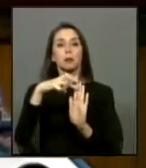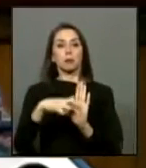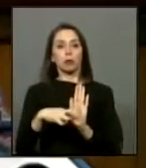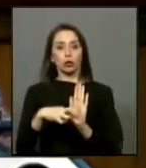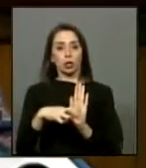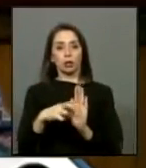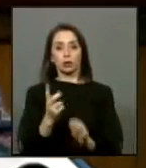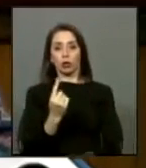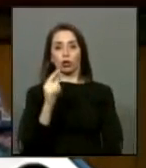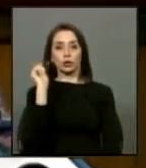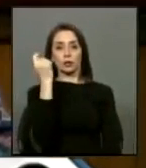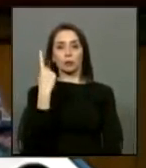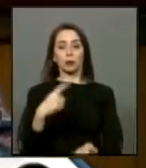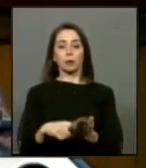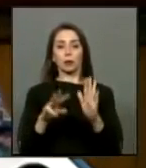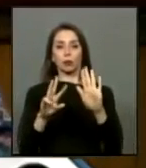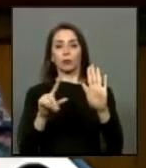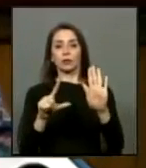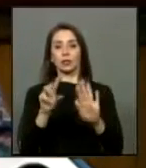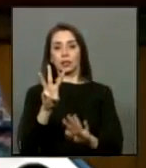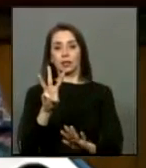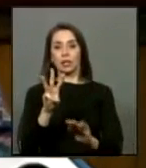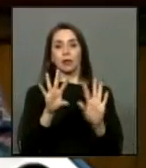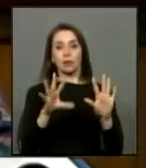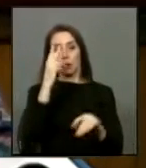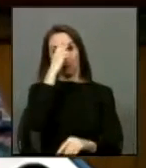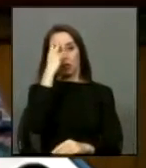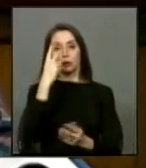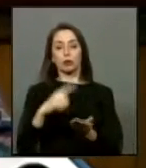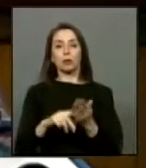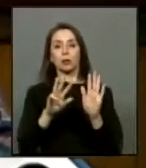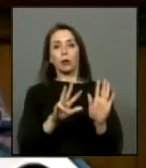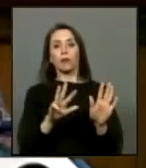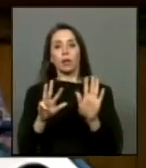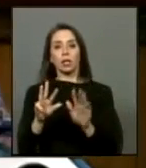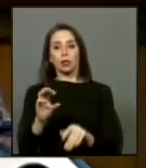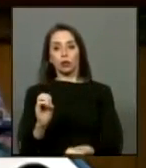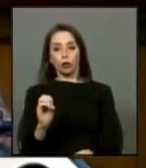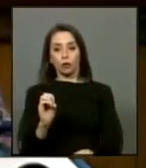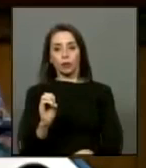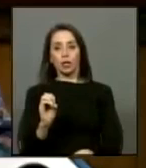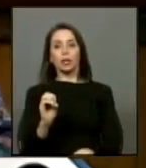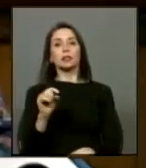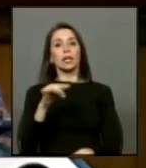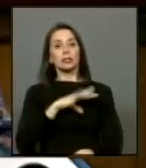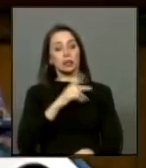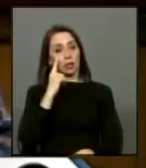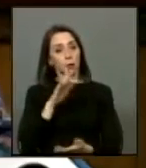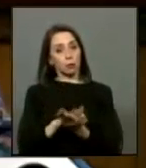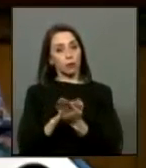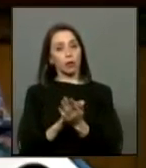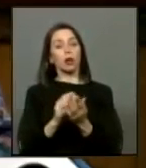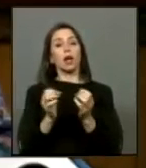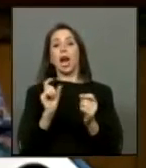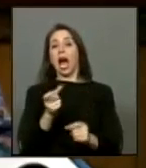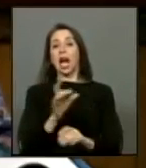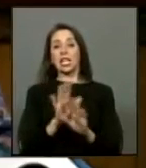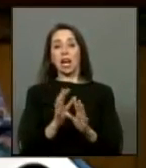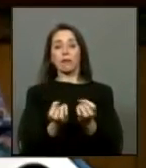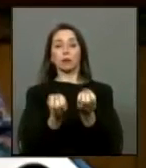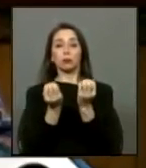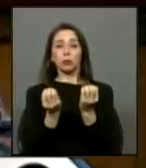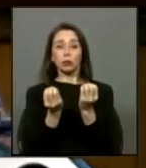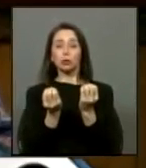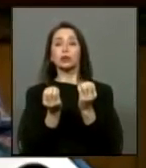Entre el 11 de septiembre de 1973 y el 10 de marzo de 1990 se verificaron en Chile graves, masivas y sistemáticas